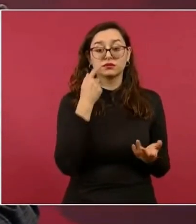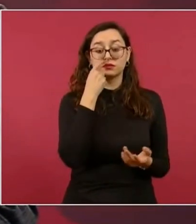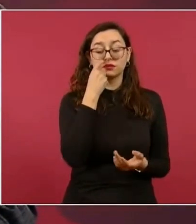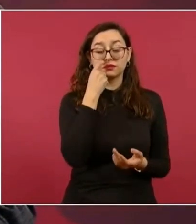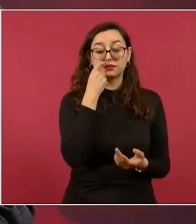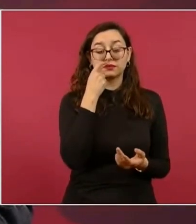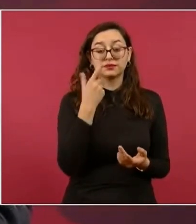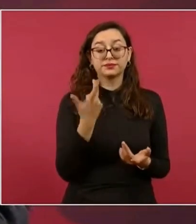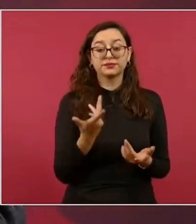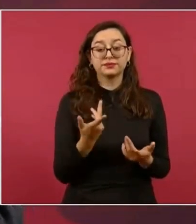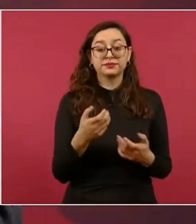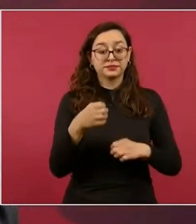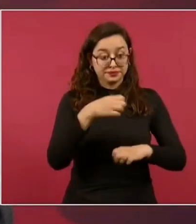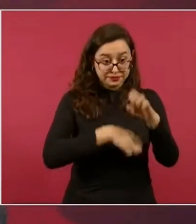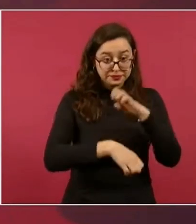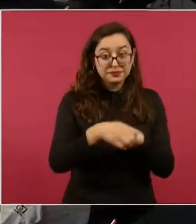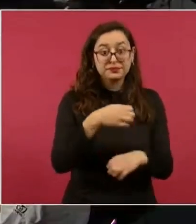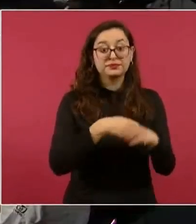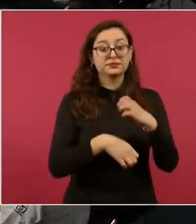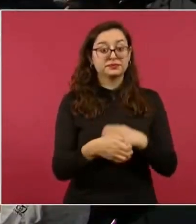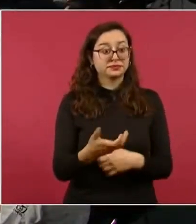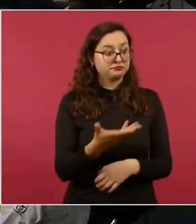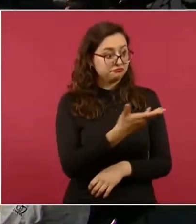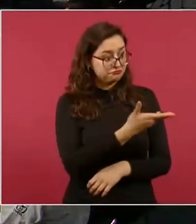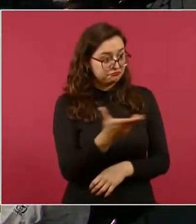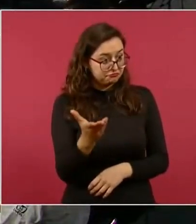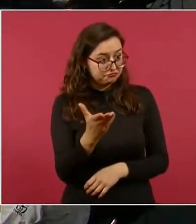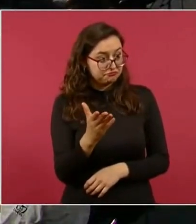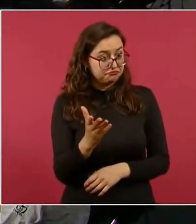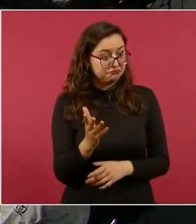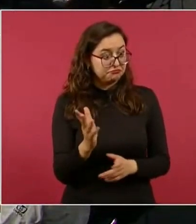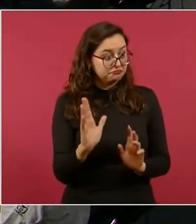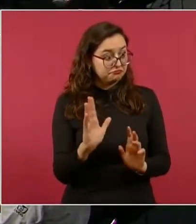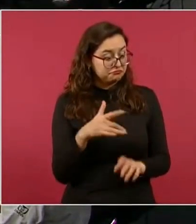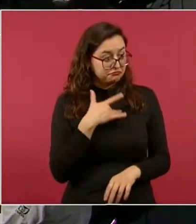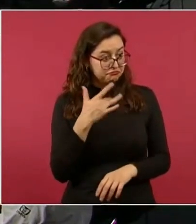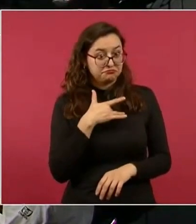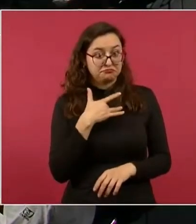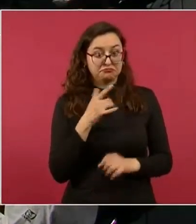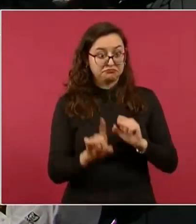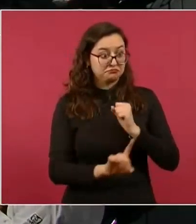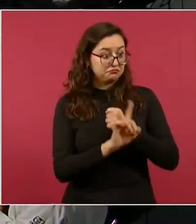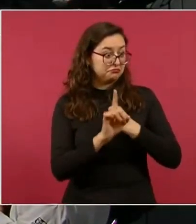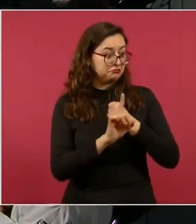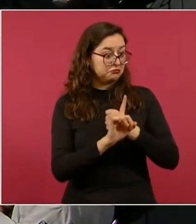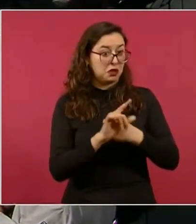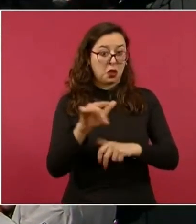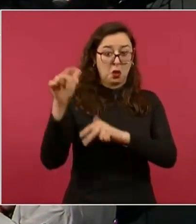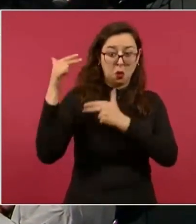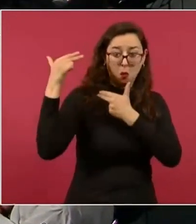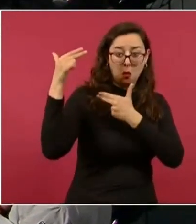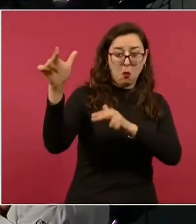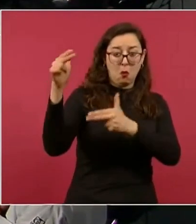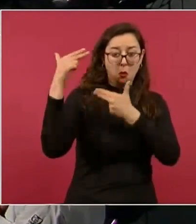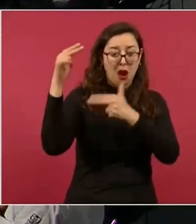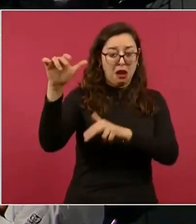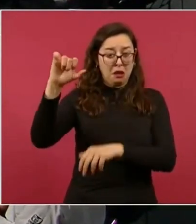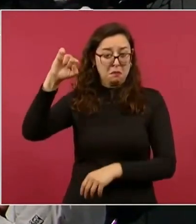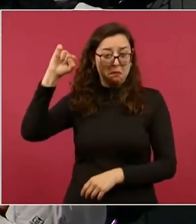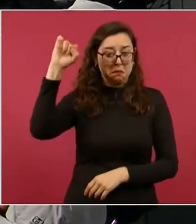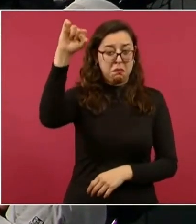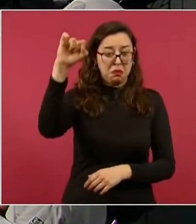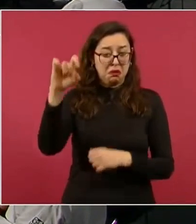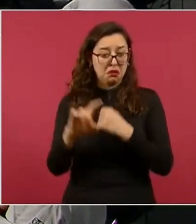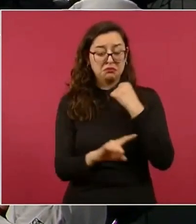sector empresarial, no tenemos huelgas, aquí está la secretaria del